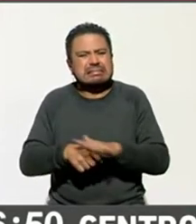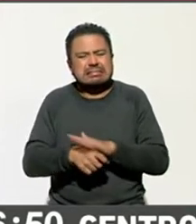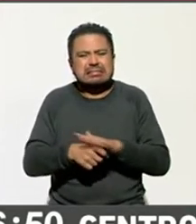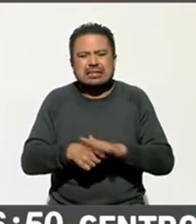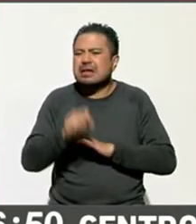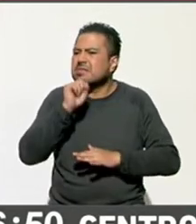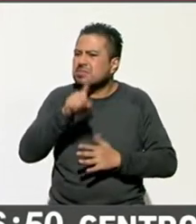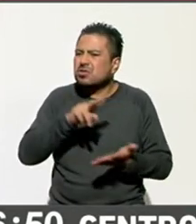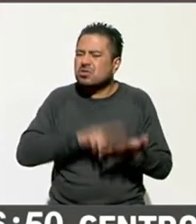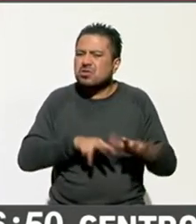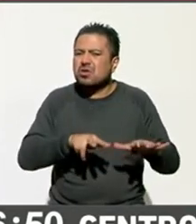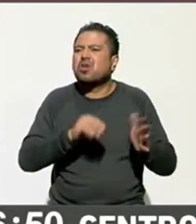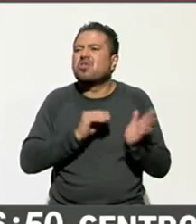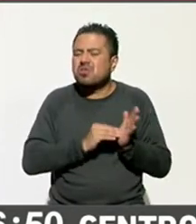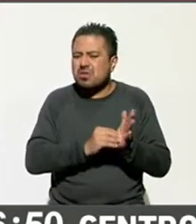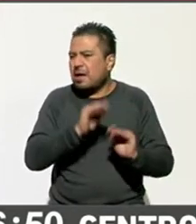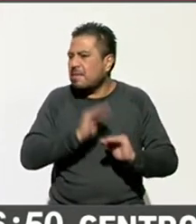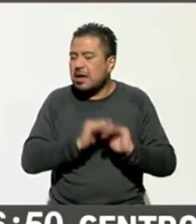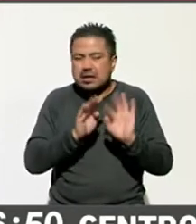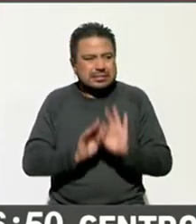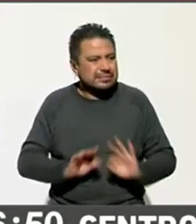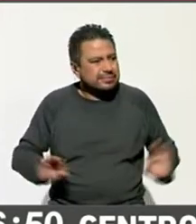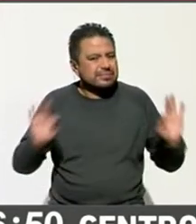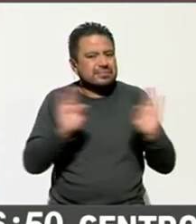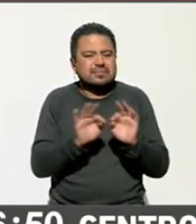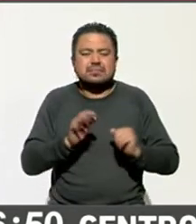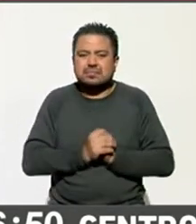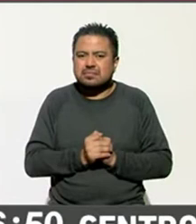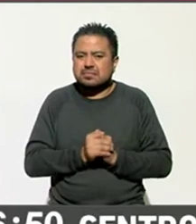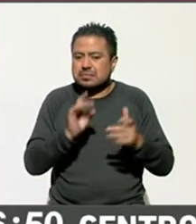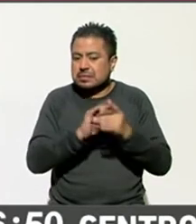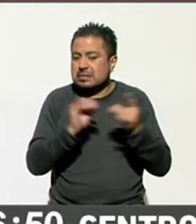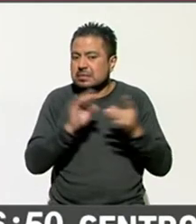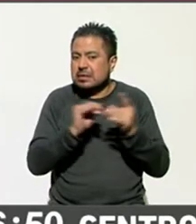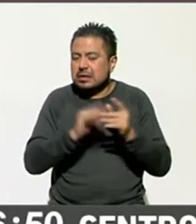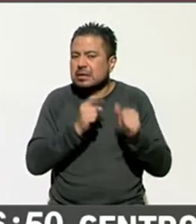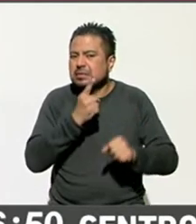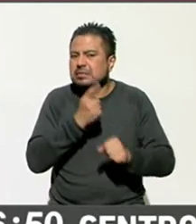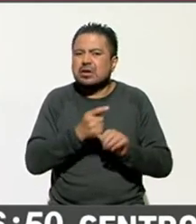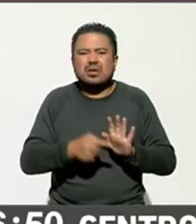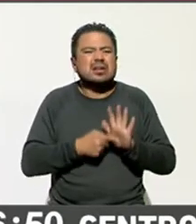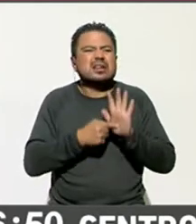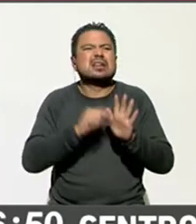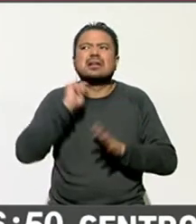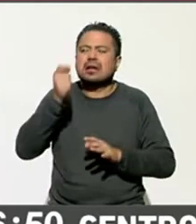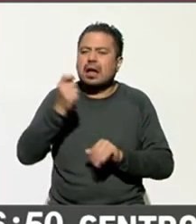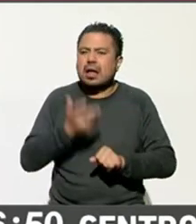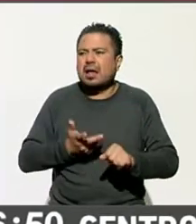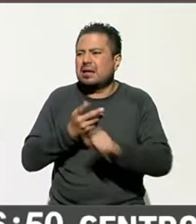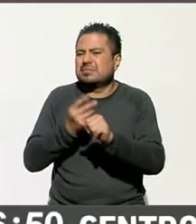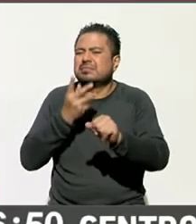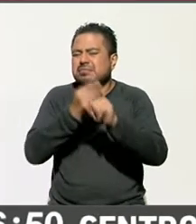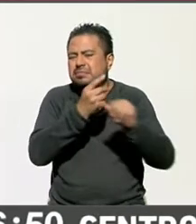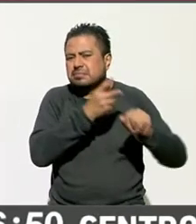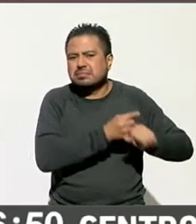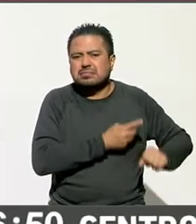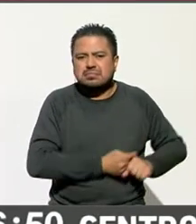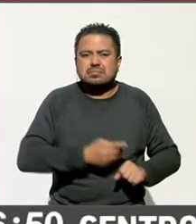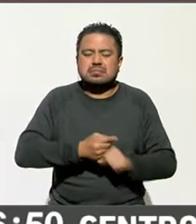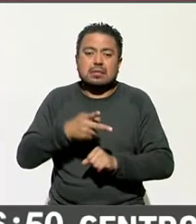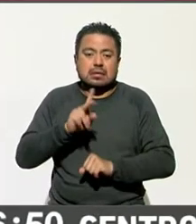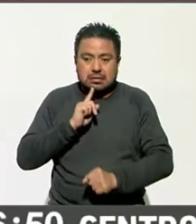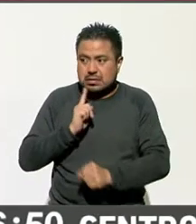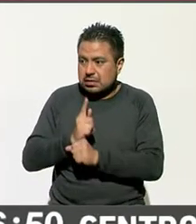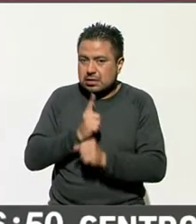en el 18, sigue siendo lo más importante. Es decir, lo primero que te presenté son los agregados, pero si ya lo vemos